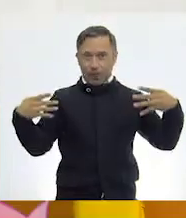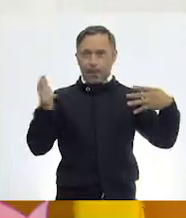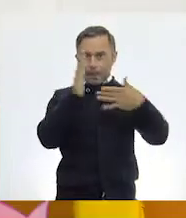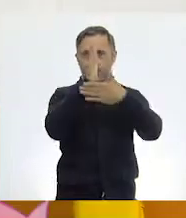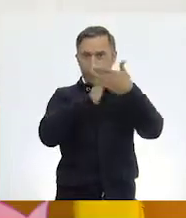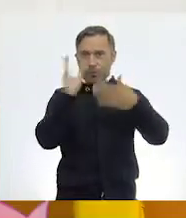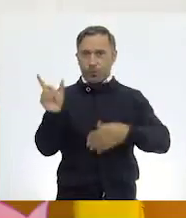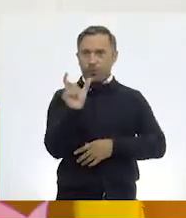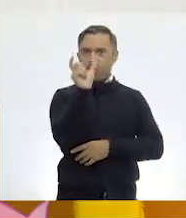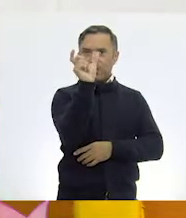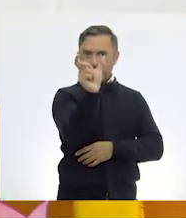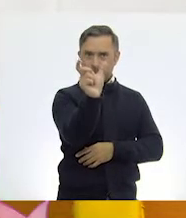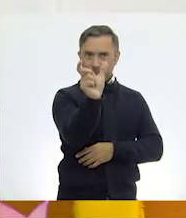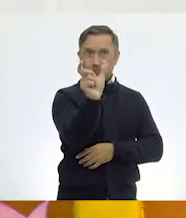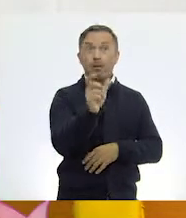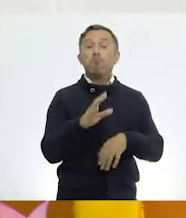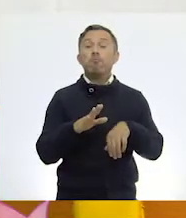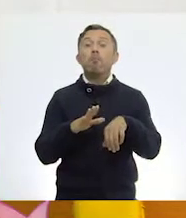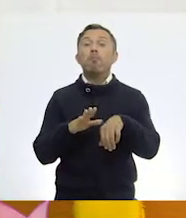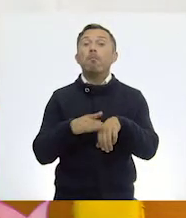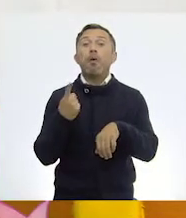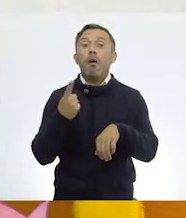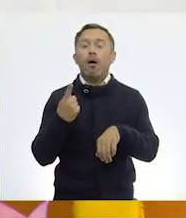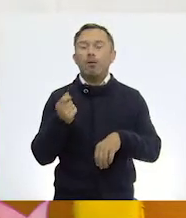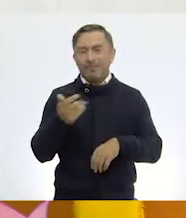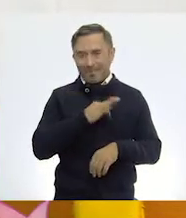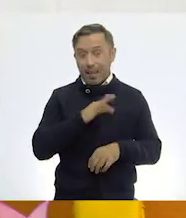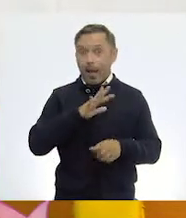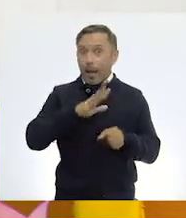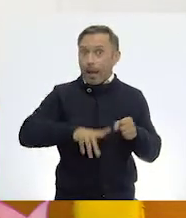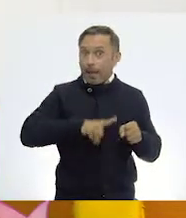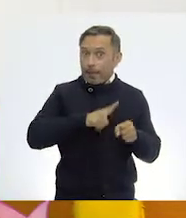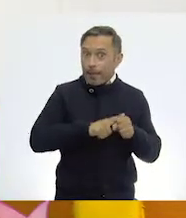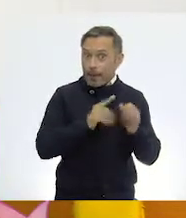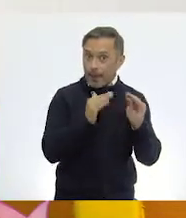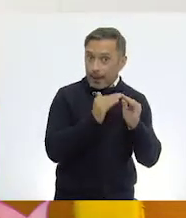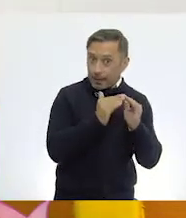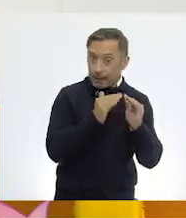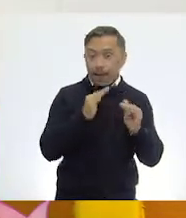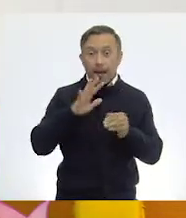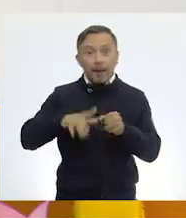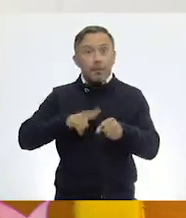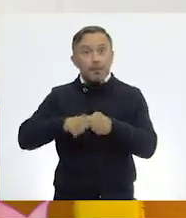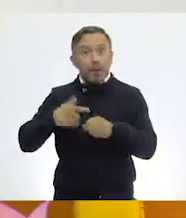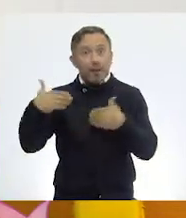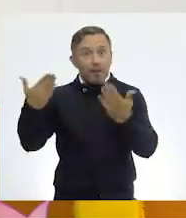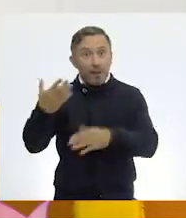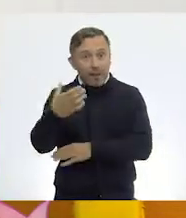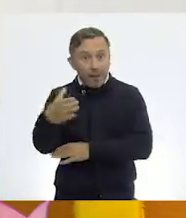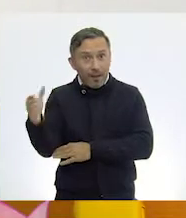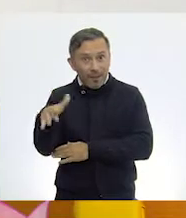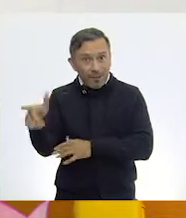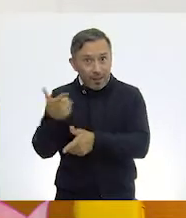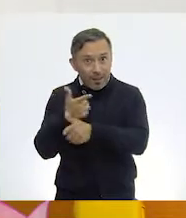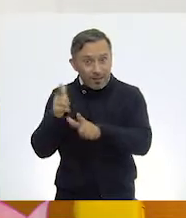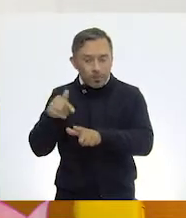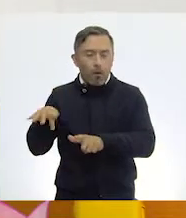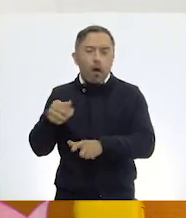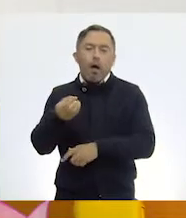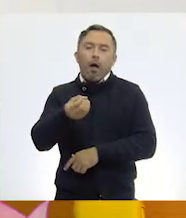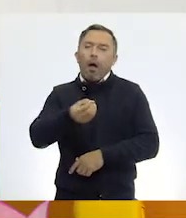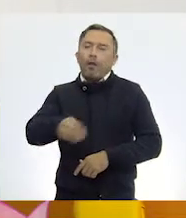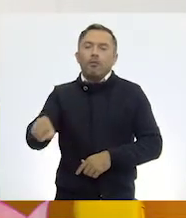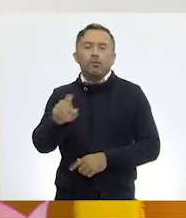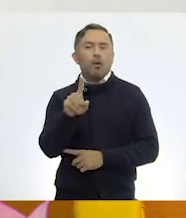requieren agua para sobrevivir. Y esa se la puede proporcionar el ser